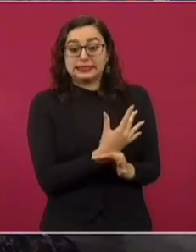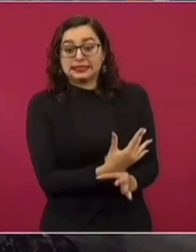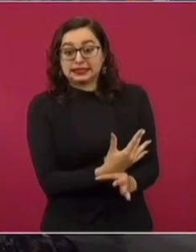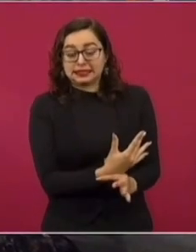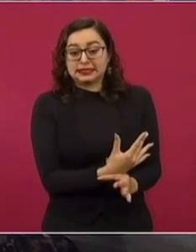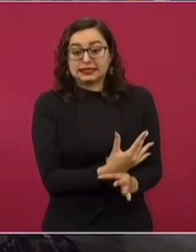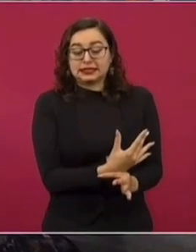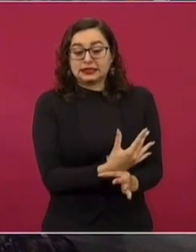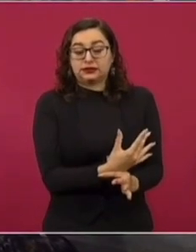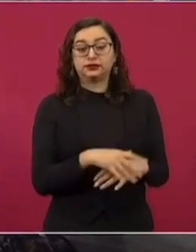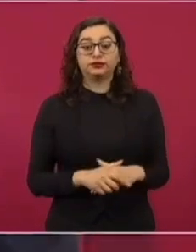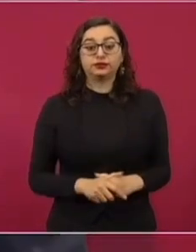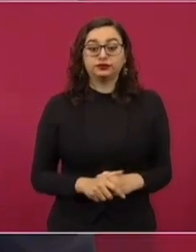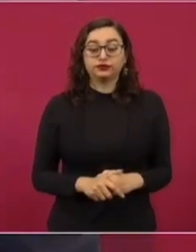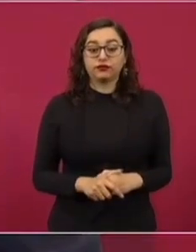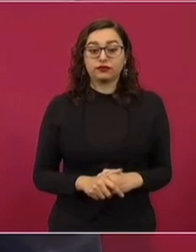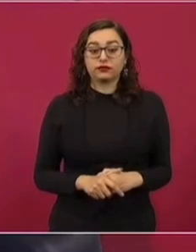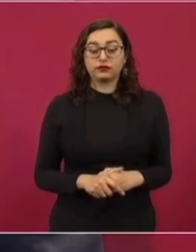un acuerdo nuestro